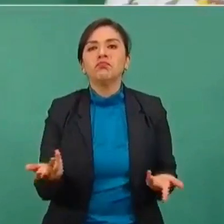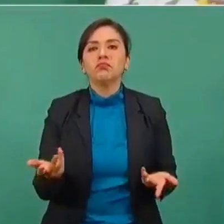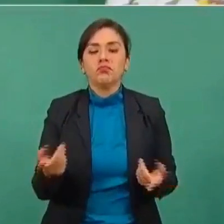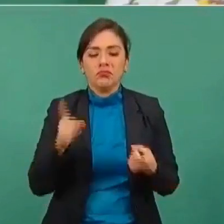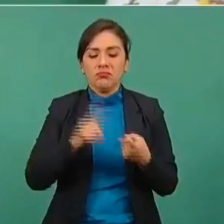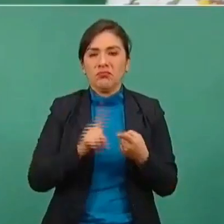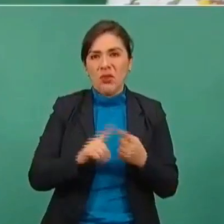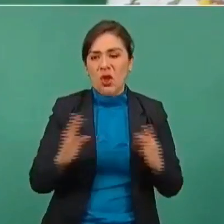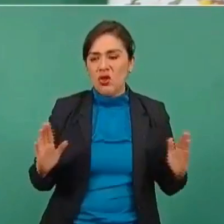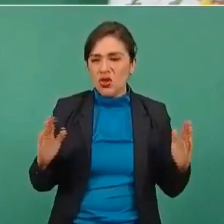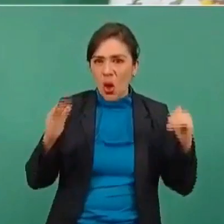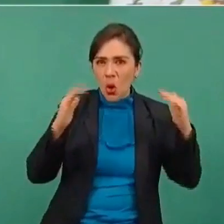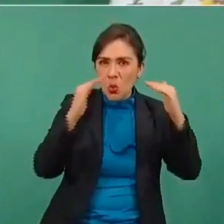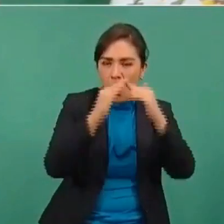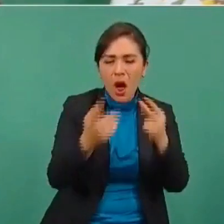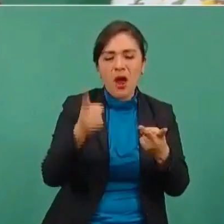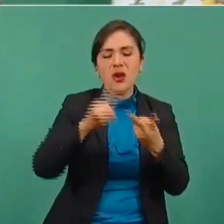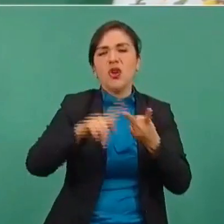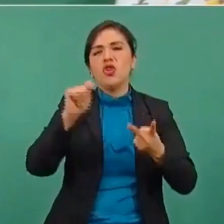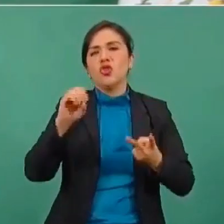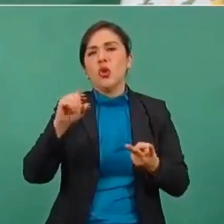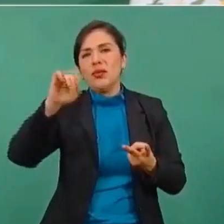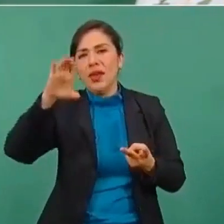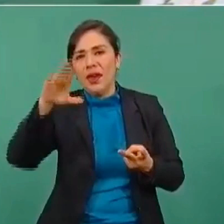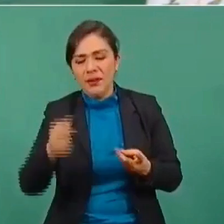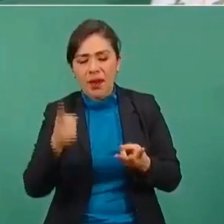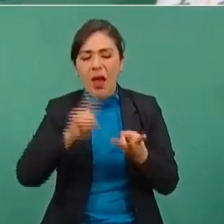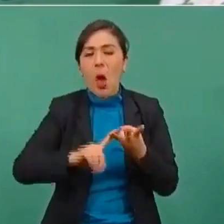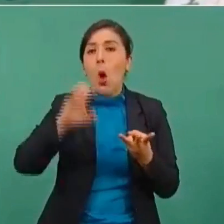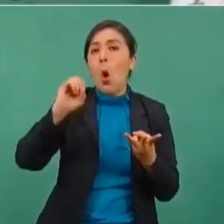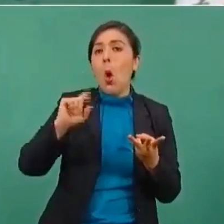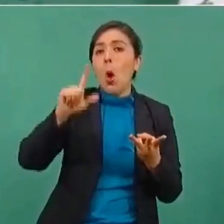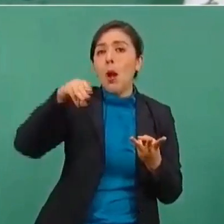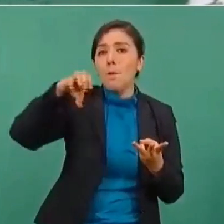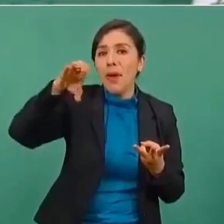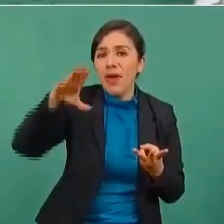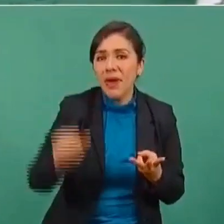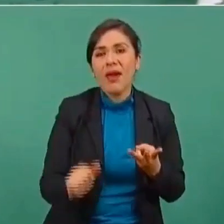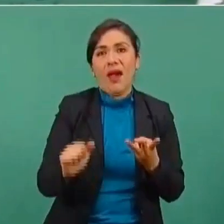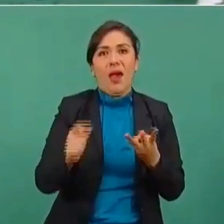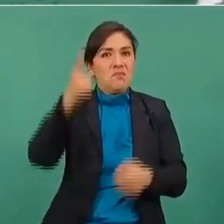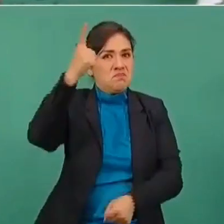teotihuacanos, los toltecas, los olmecas, la cultura madre.